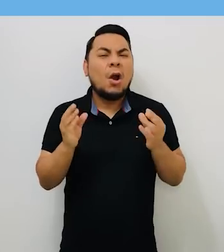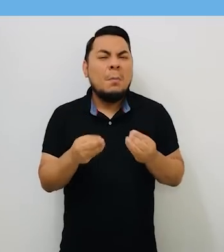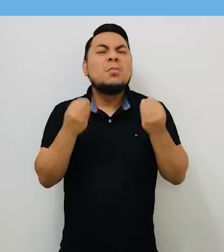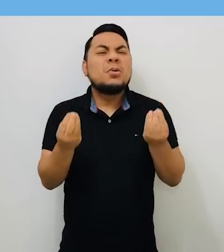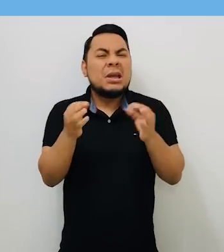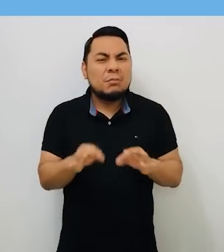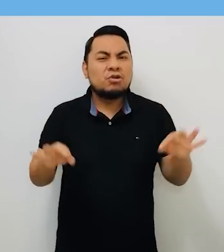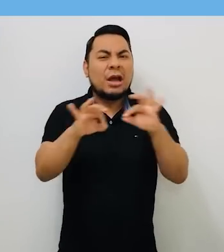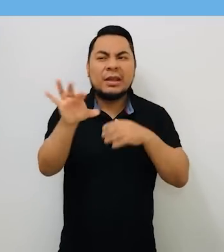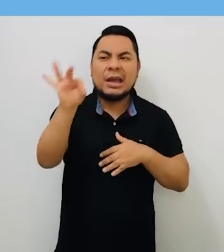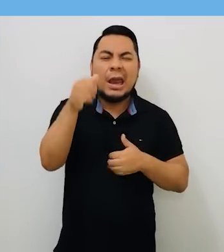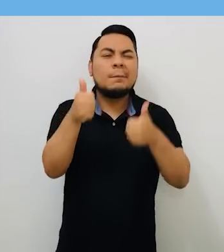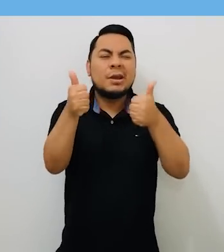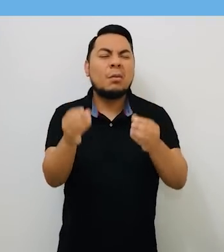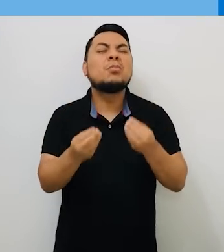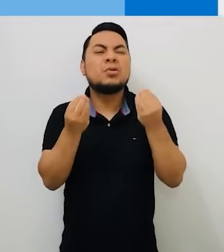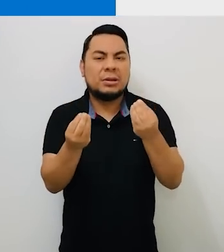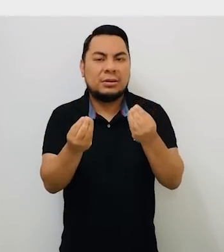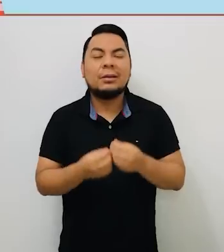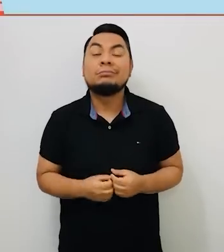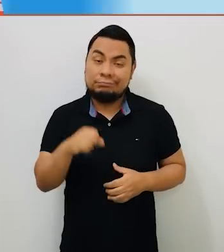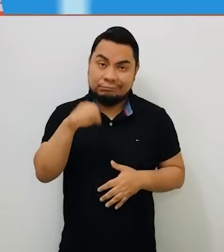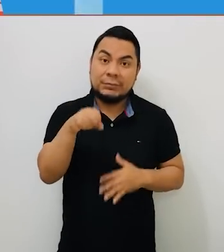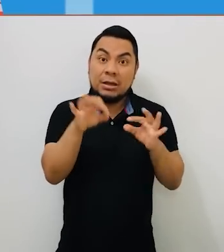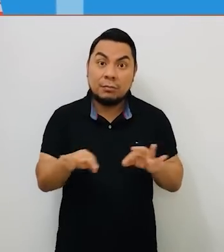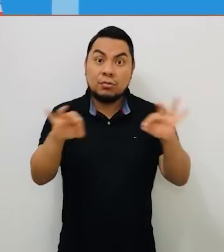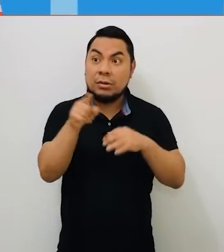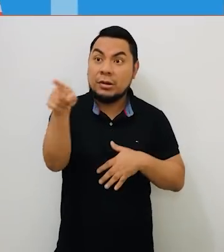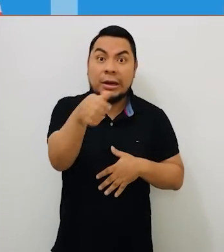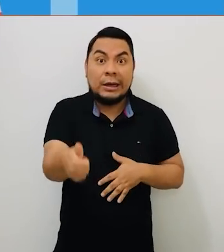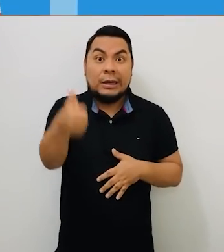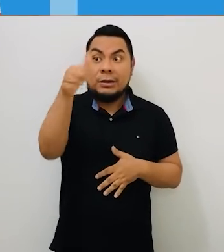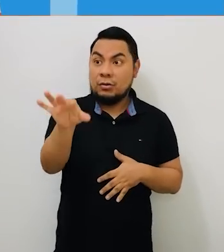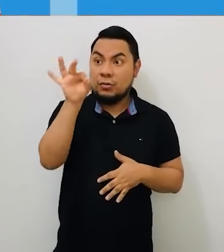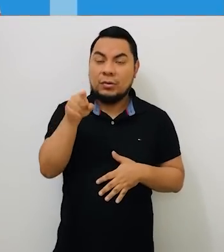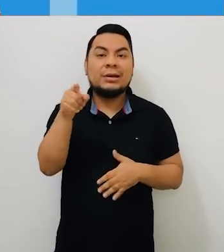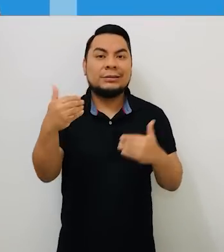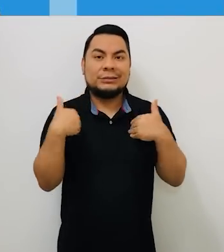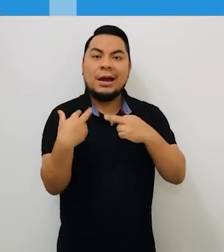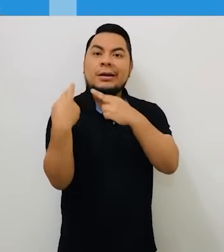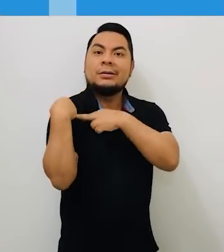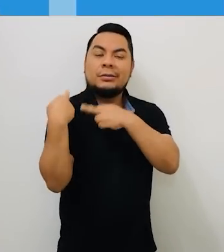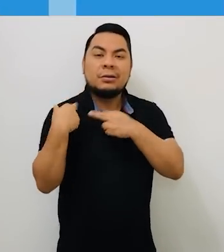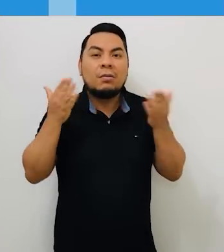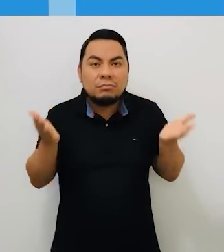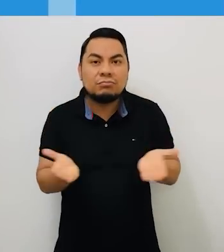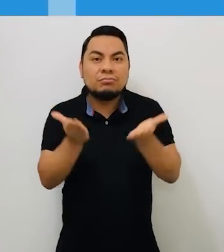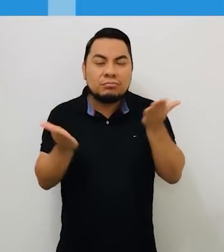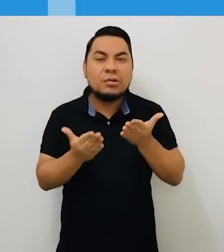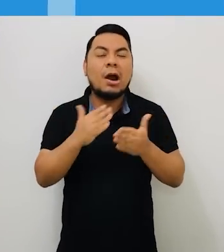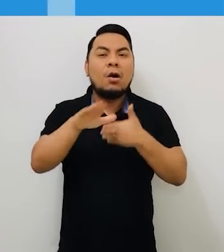distrito. ¿Por qué es importante elegir bien? Es importante porque las autoridades elegidas tendrán la